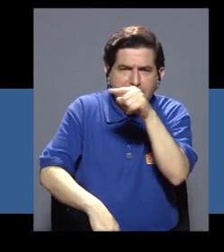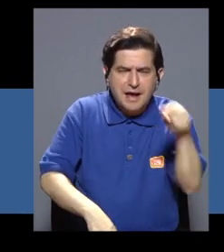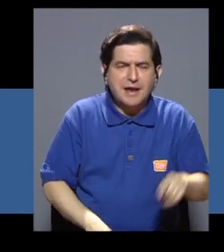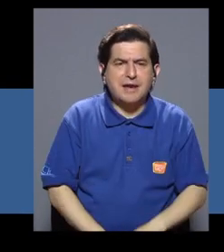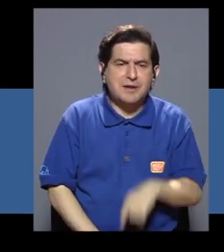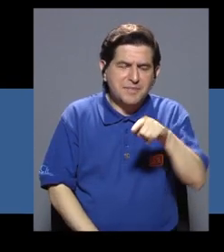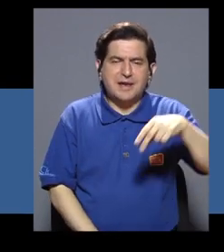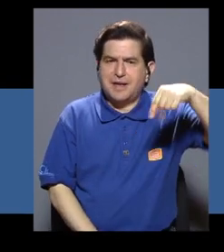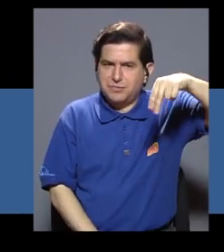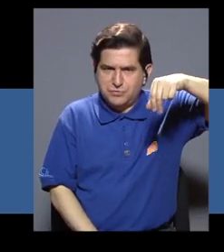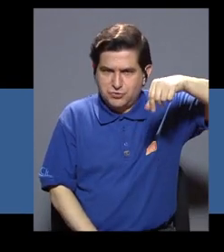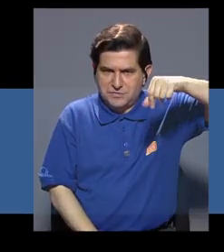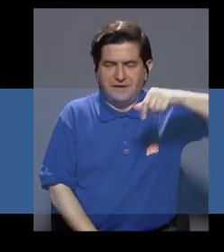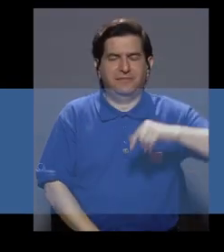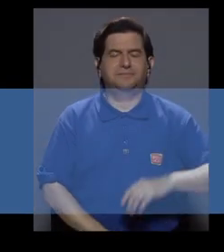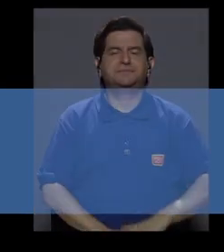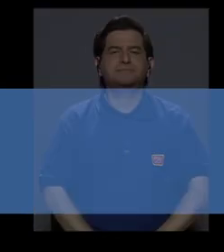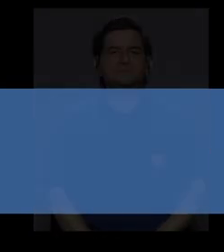el consumo de la sal.